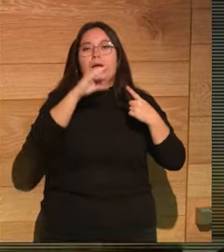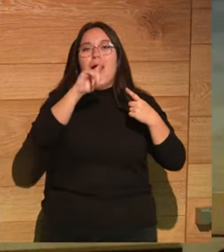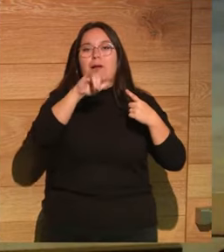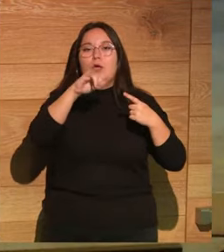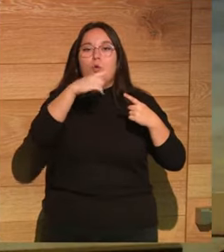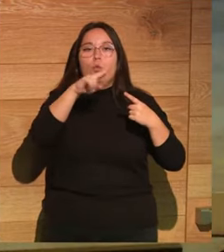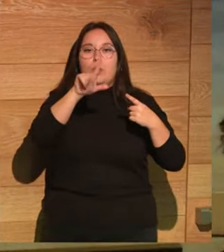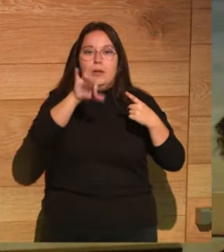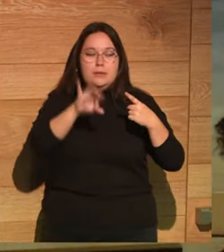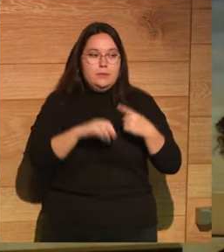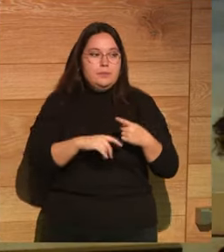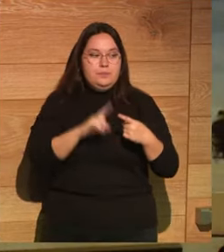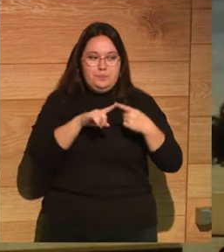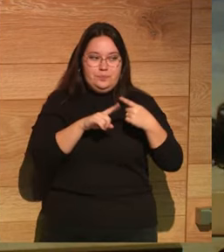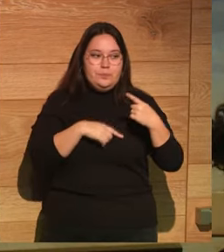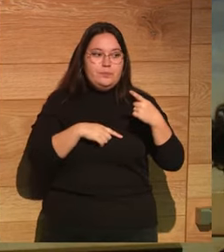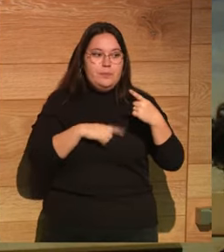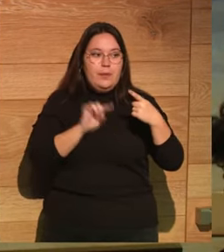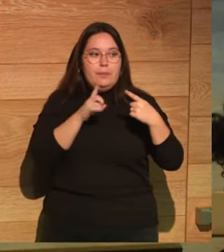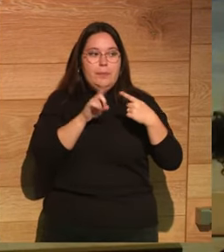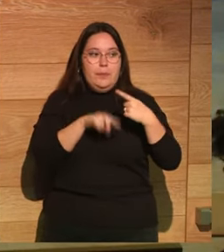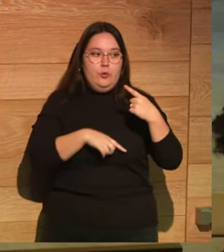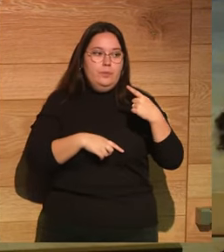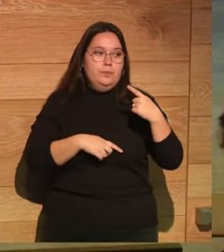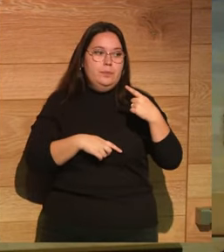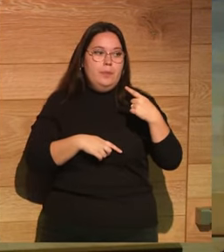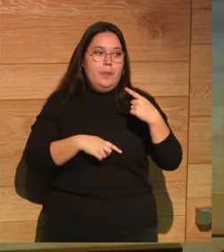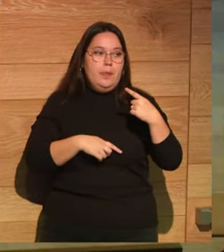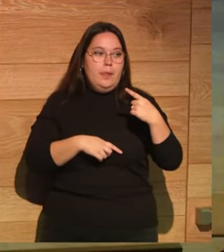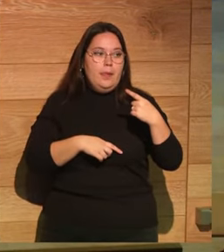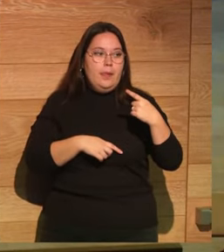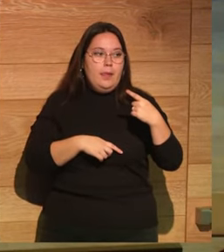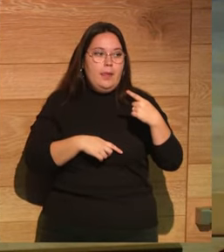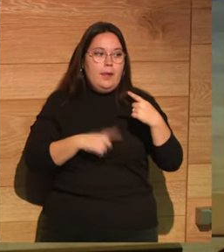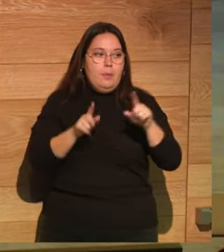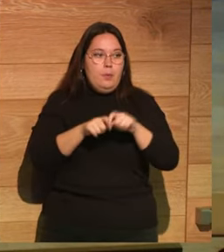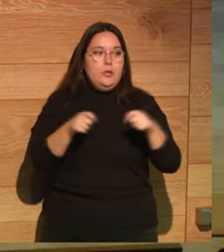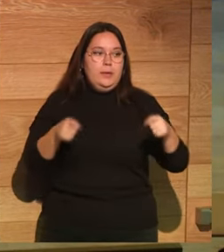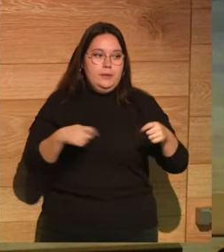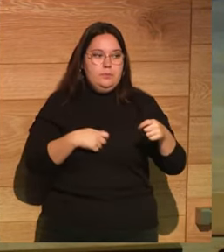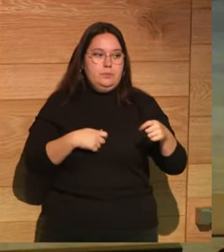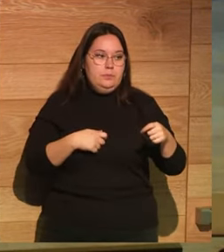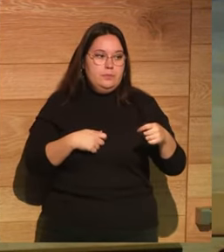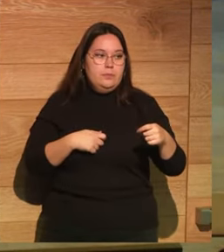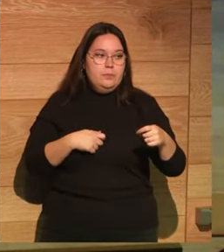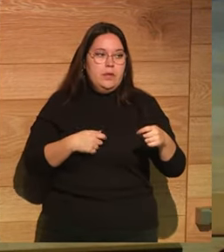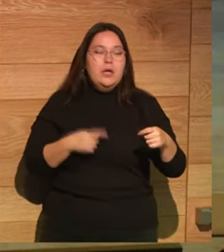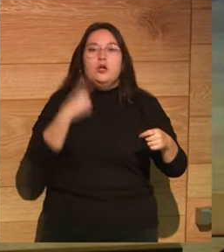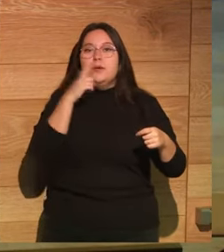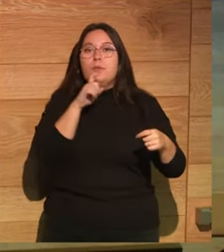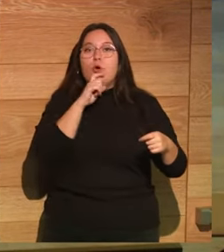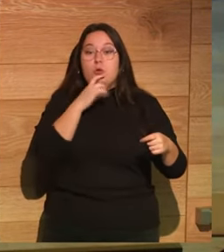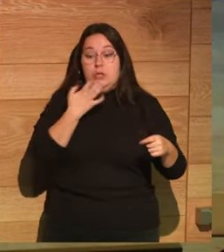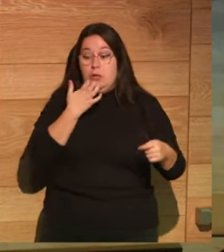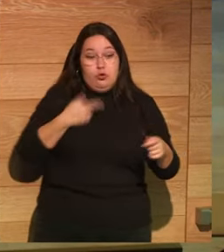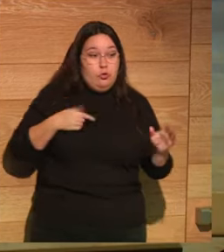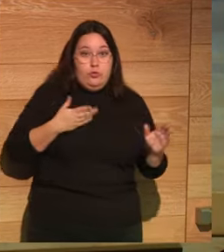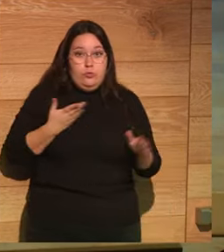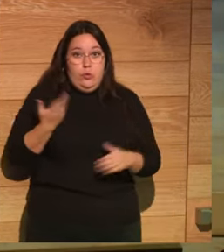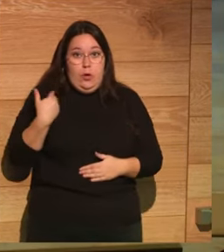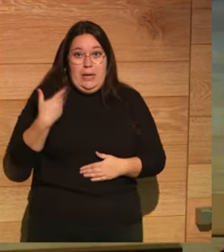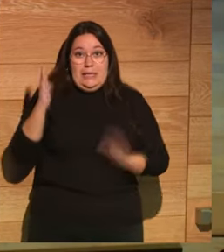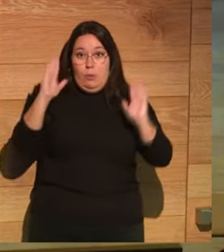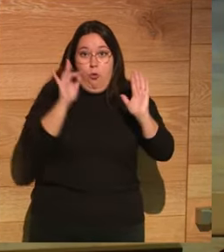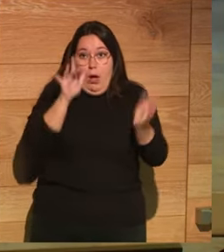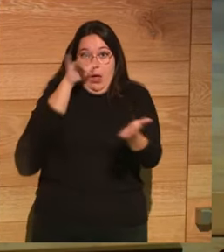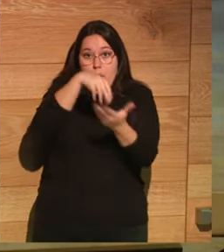yo creo a ver Calígula lo primero claro hagámoslo extensivo a cómo sabemos todo esto si no estuvimos allí porque